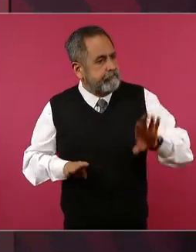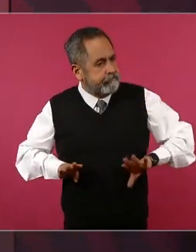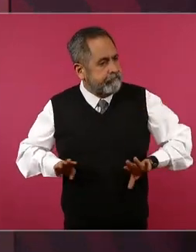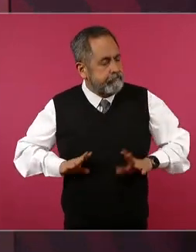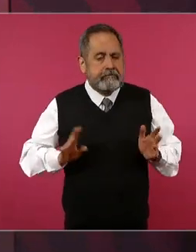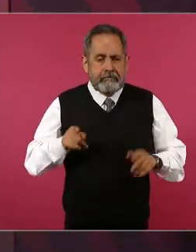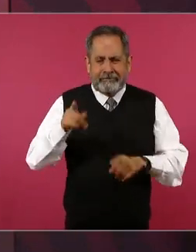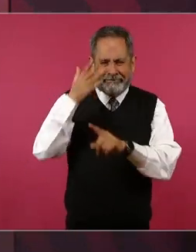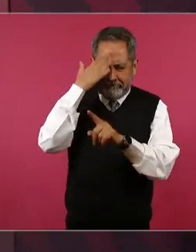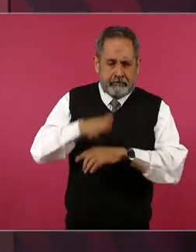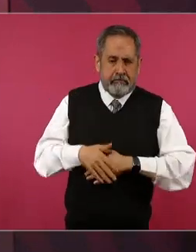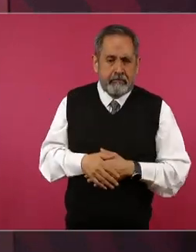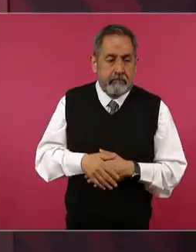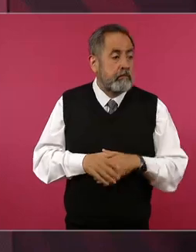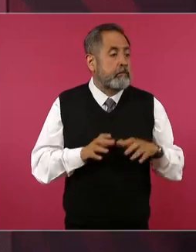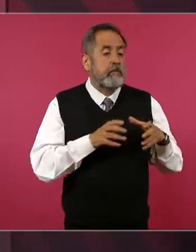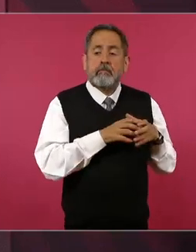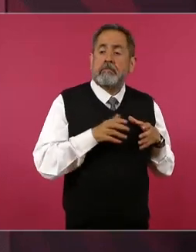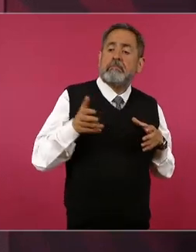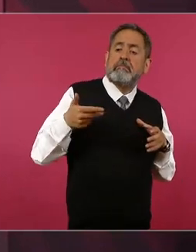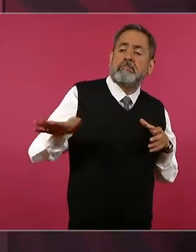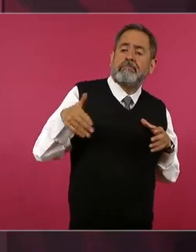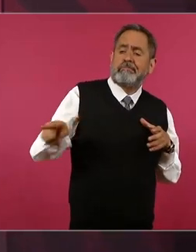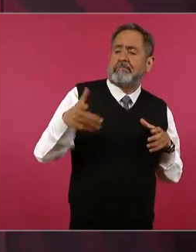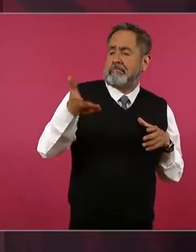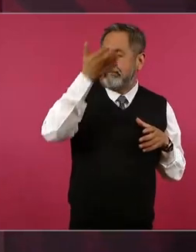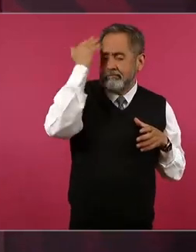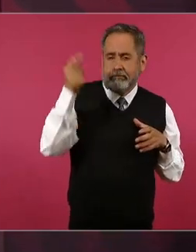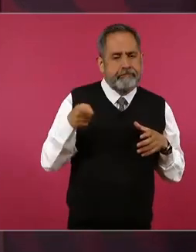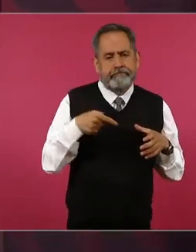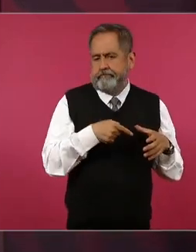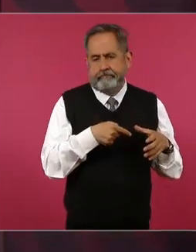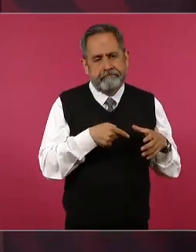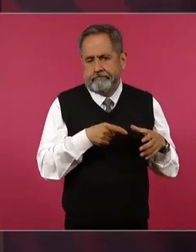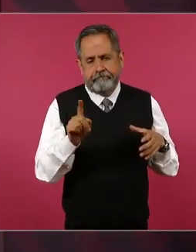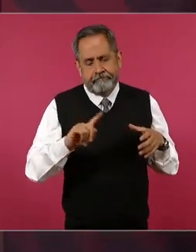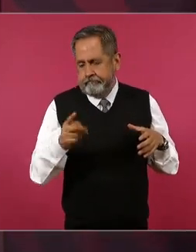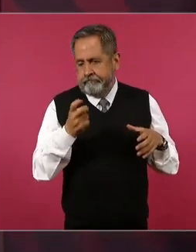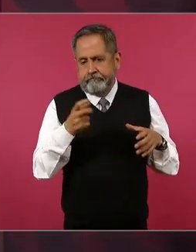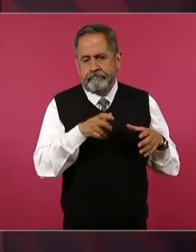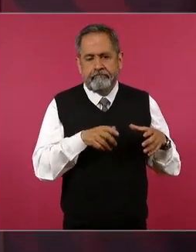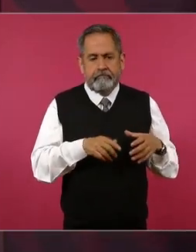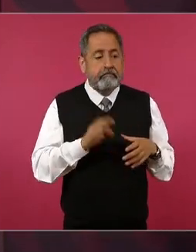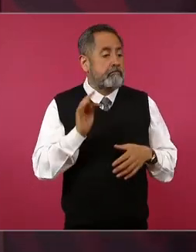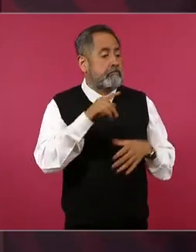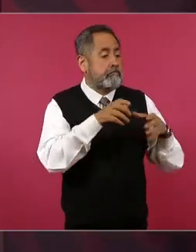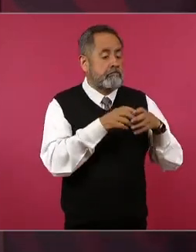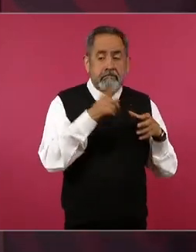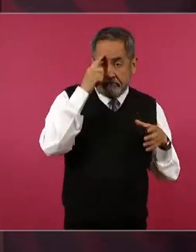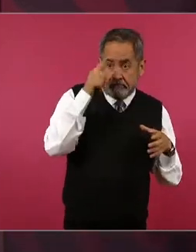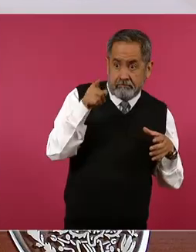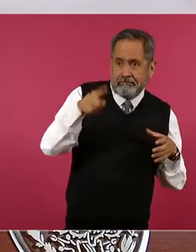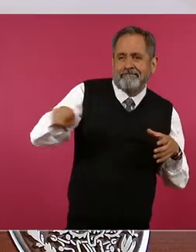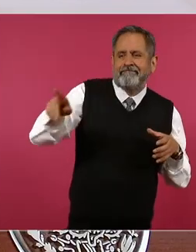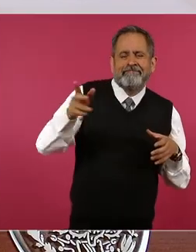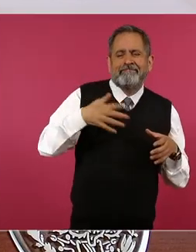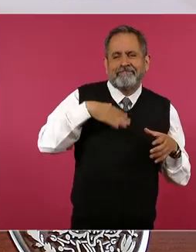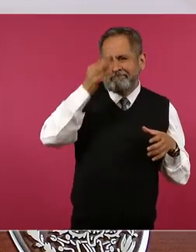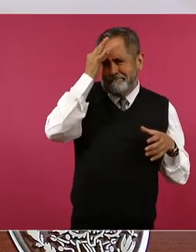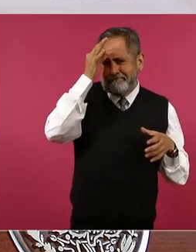Entonces, el que desprecia al pueblo, el que considera que el pueblo es tonto,